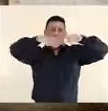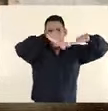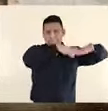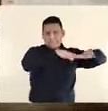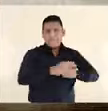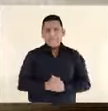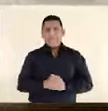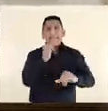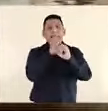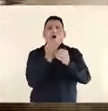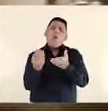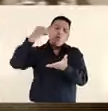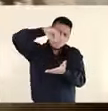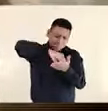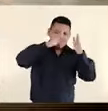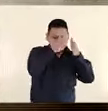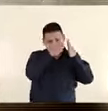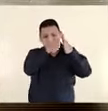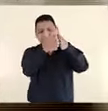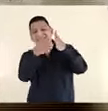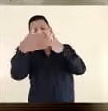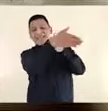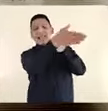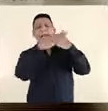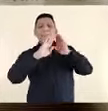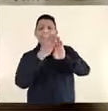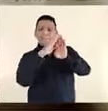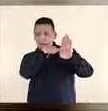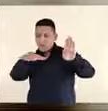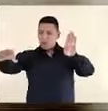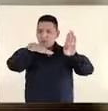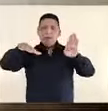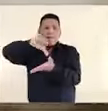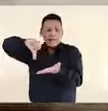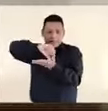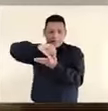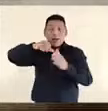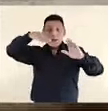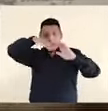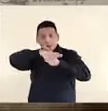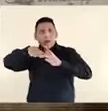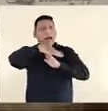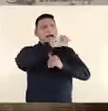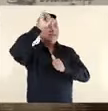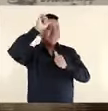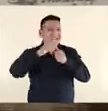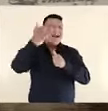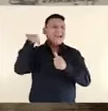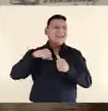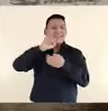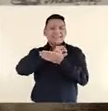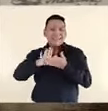principalmente. La iglesia se tuvo que reorientar para abrir su puerta por el lado de la plazuela, pero entrando podremos ver los